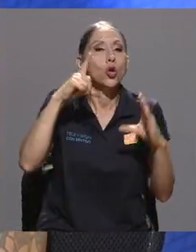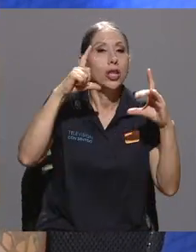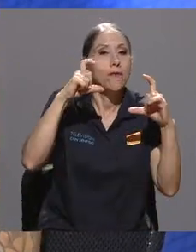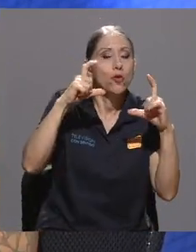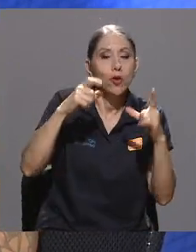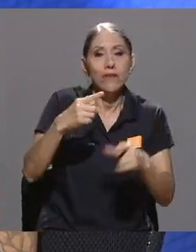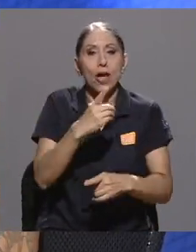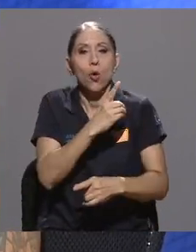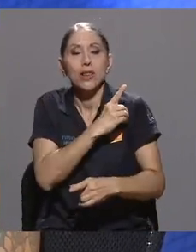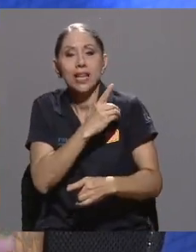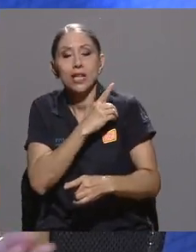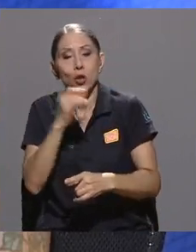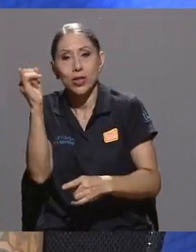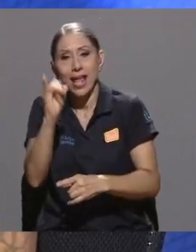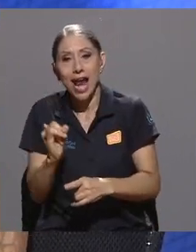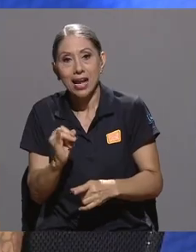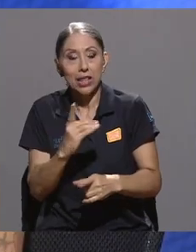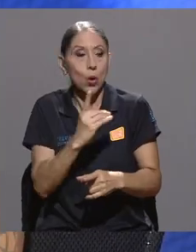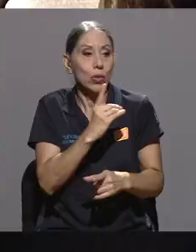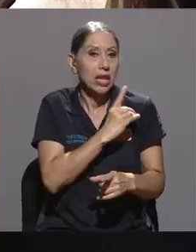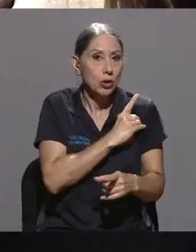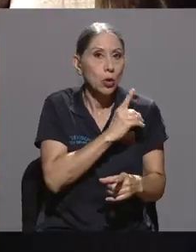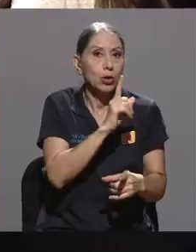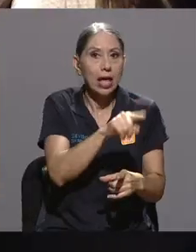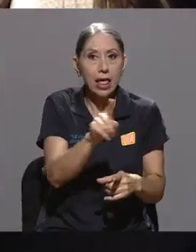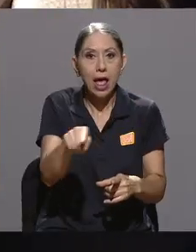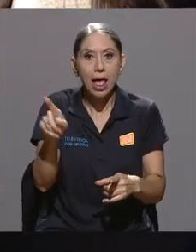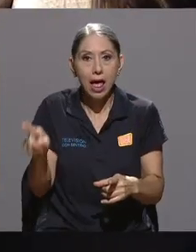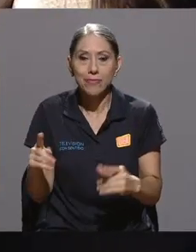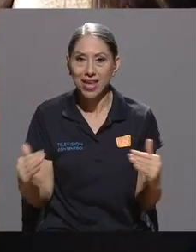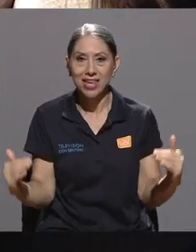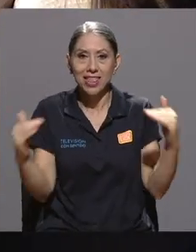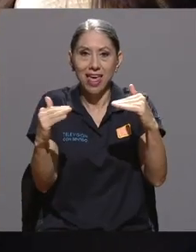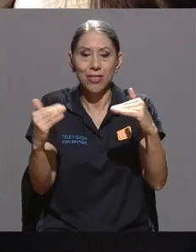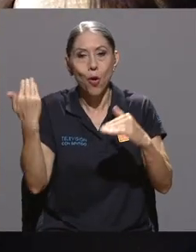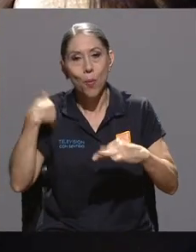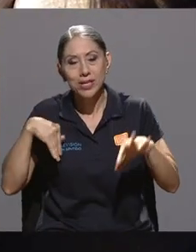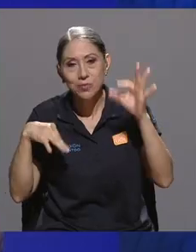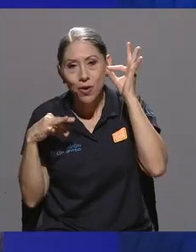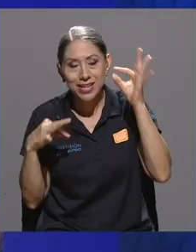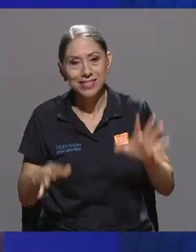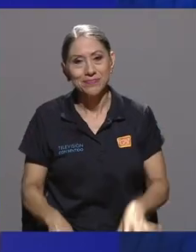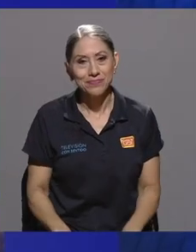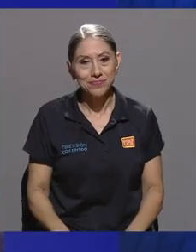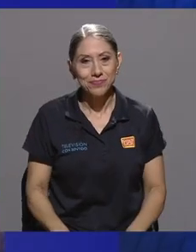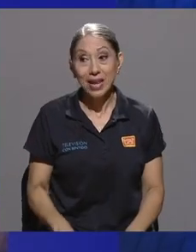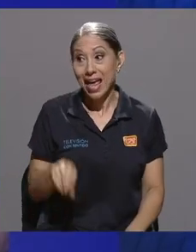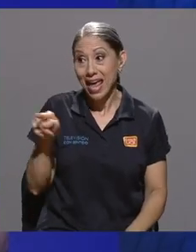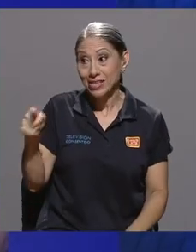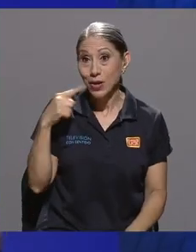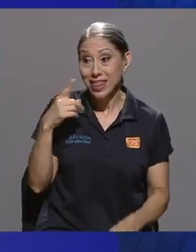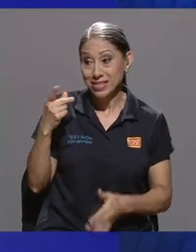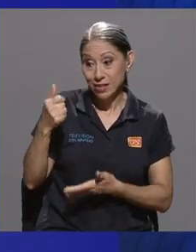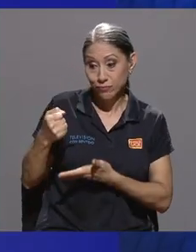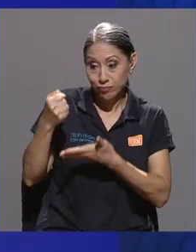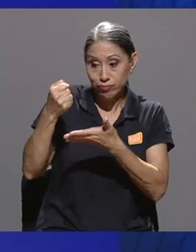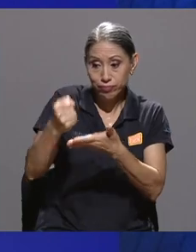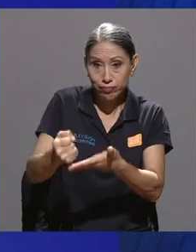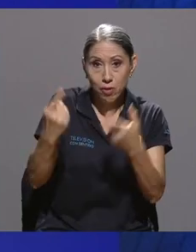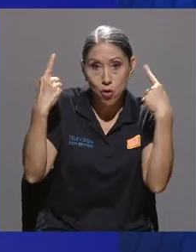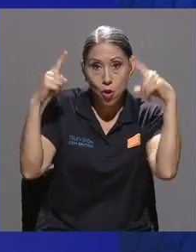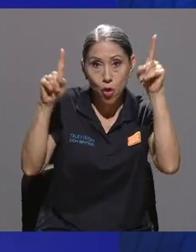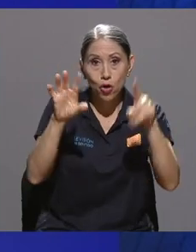general, ¿verdad?, sean en equidad hombres y mujeres. Esto que dice, Steph, de, bueno, del logro del FAUNO, que es un logro